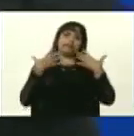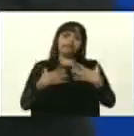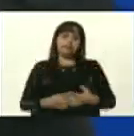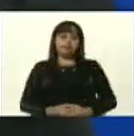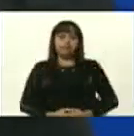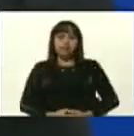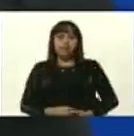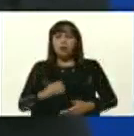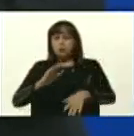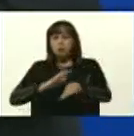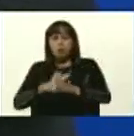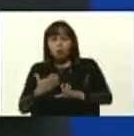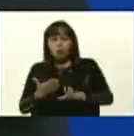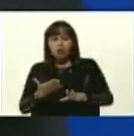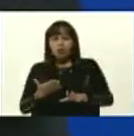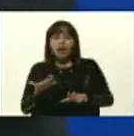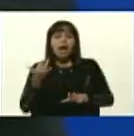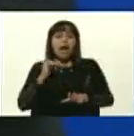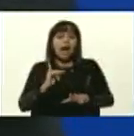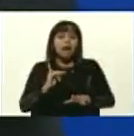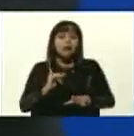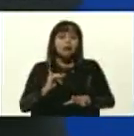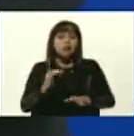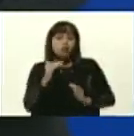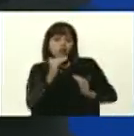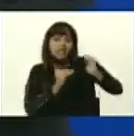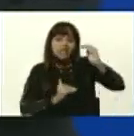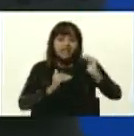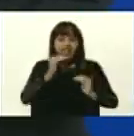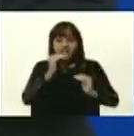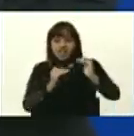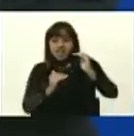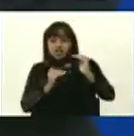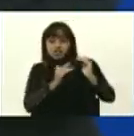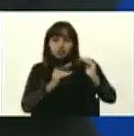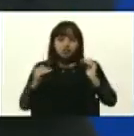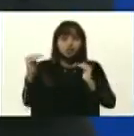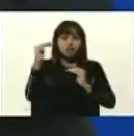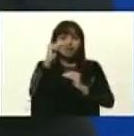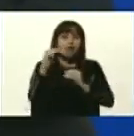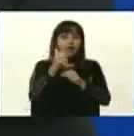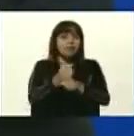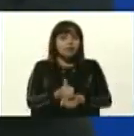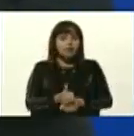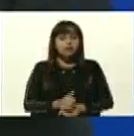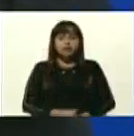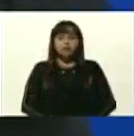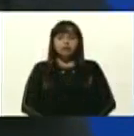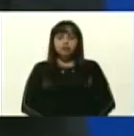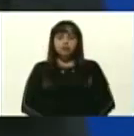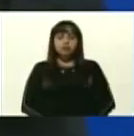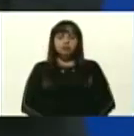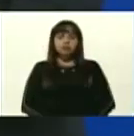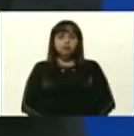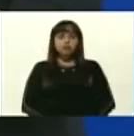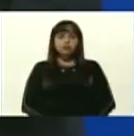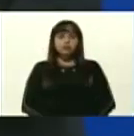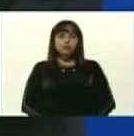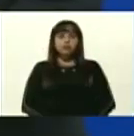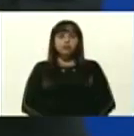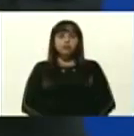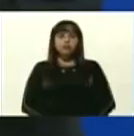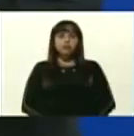¿Por qué? Correcto. Porque tendría unos niveles superiores a los esperados. Es decir, que es